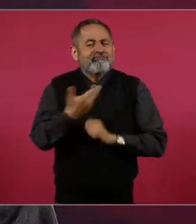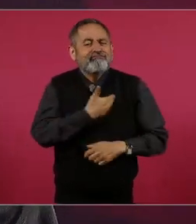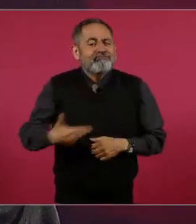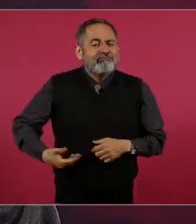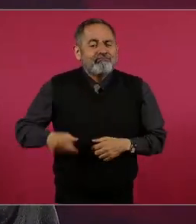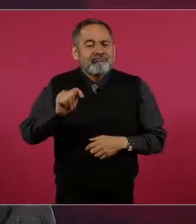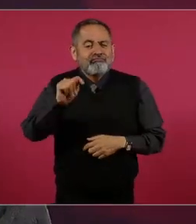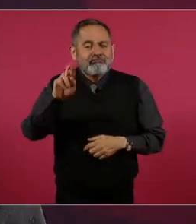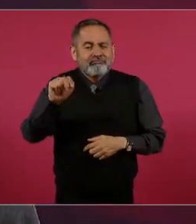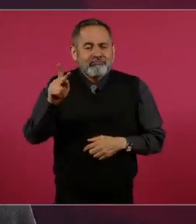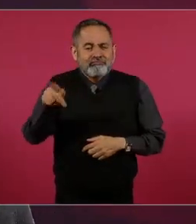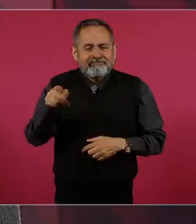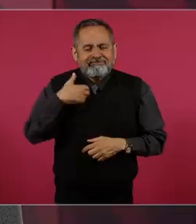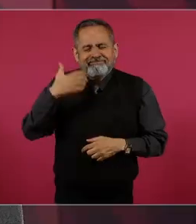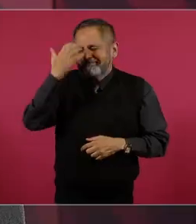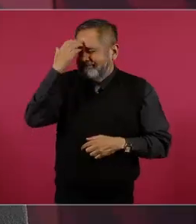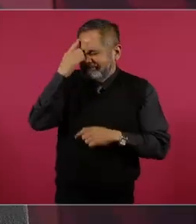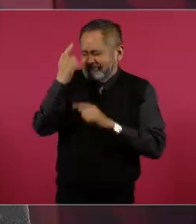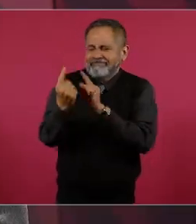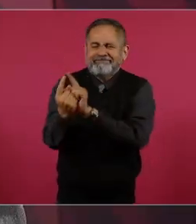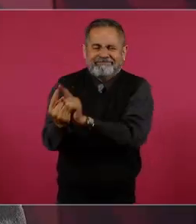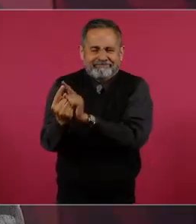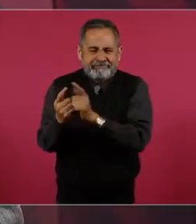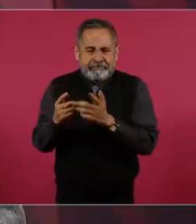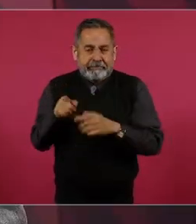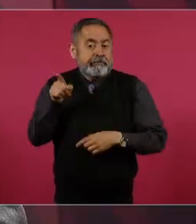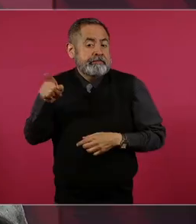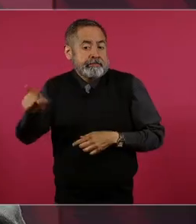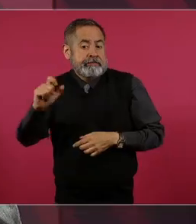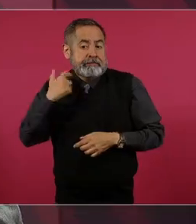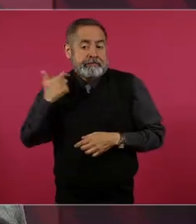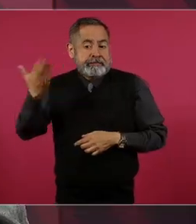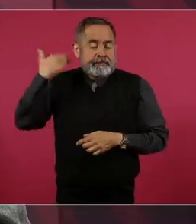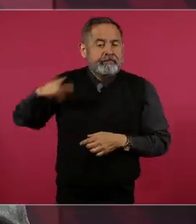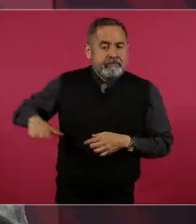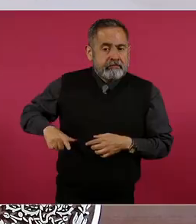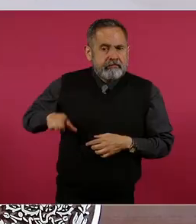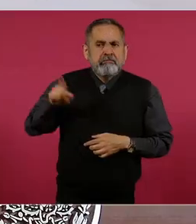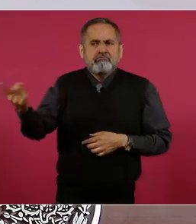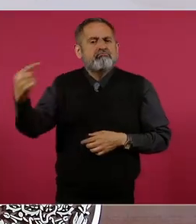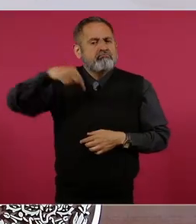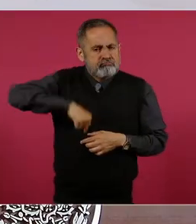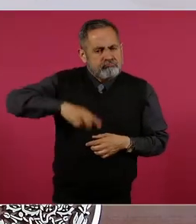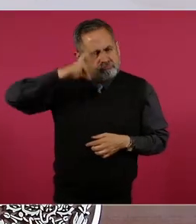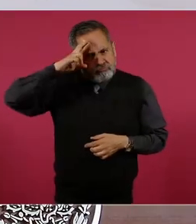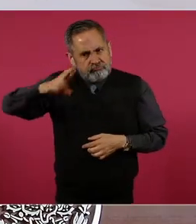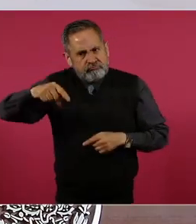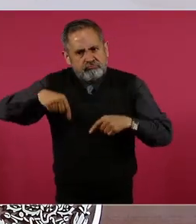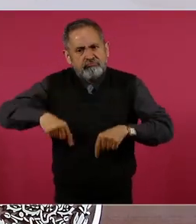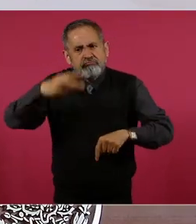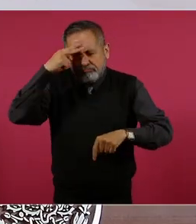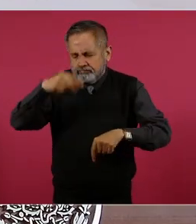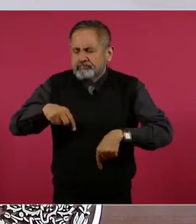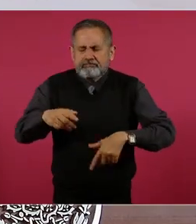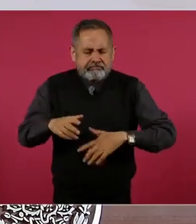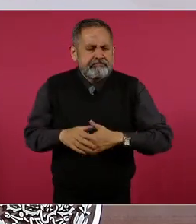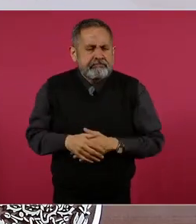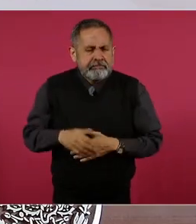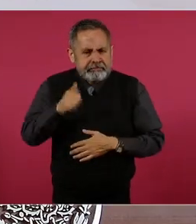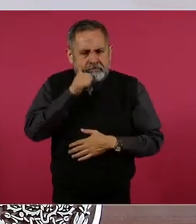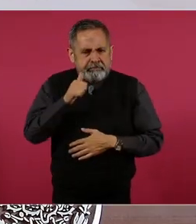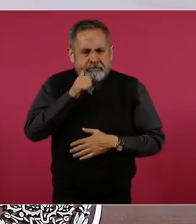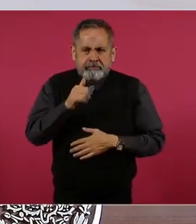Trump, que cuando estuvo en el gobierno fue respetuoso de nuestra